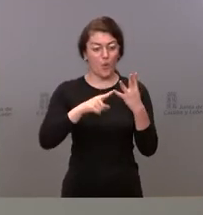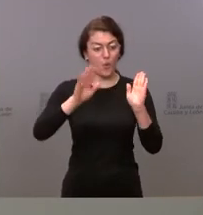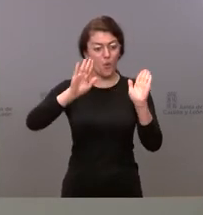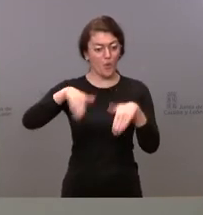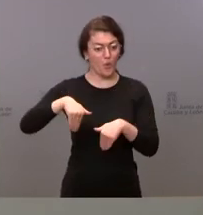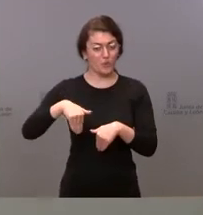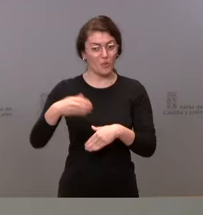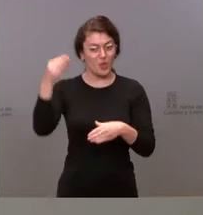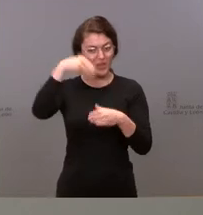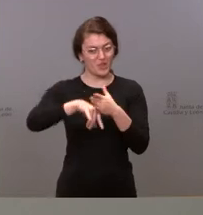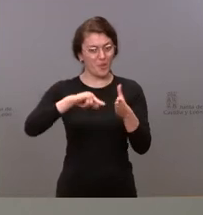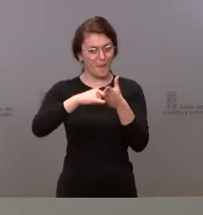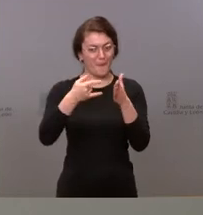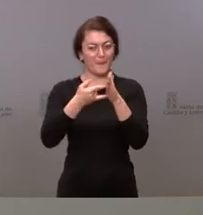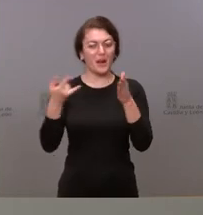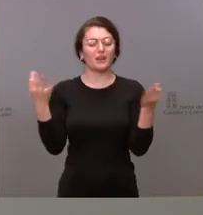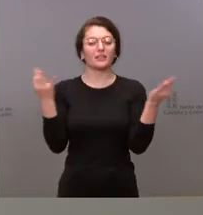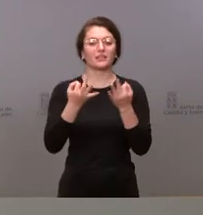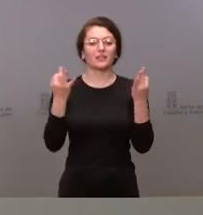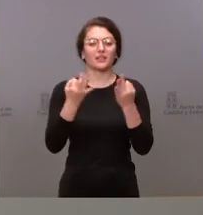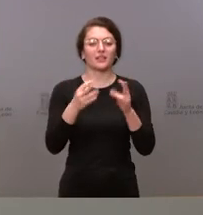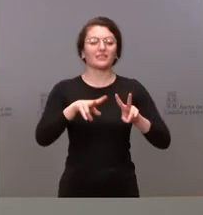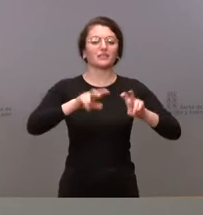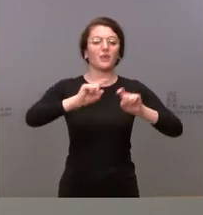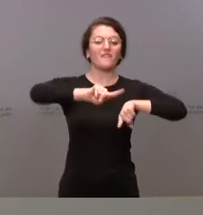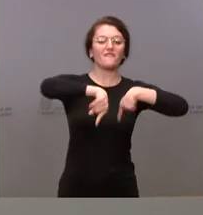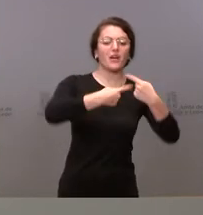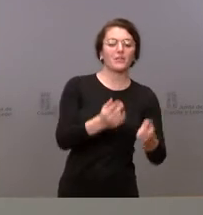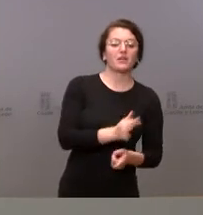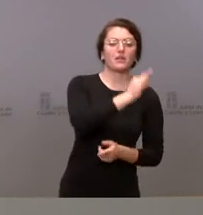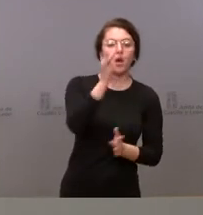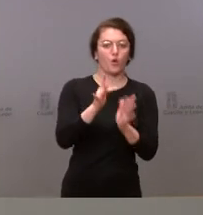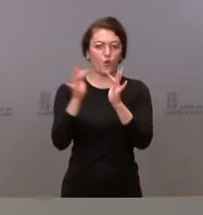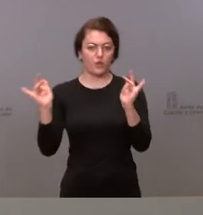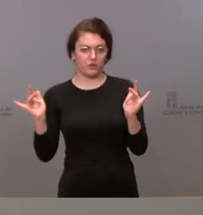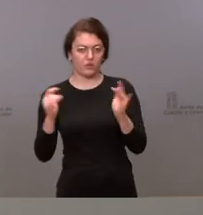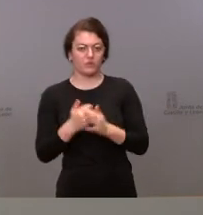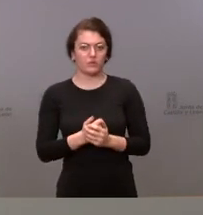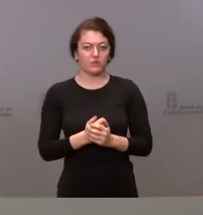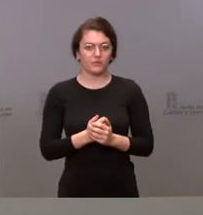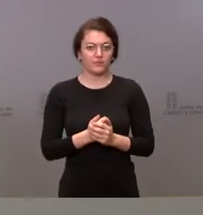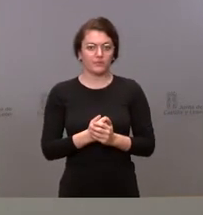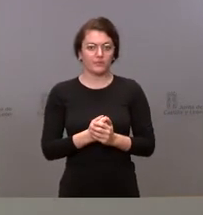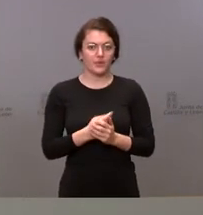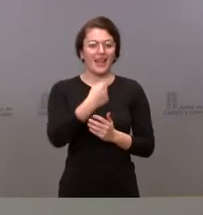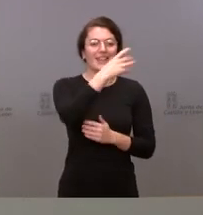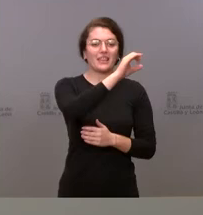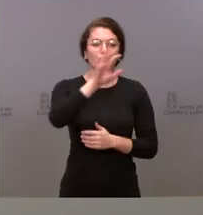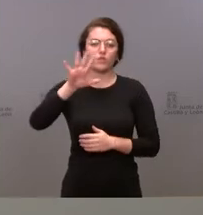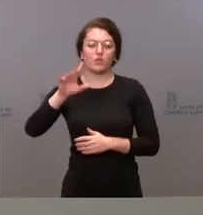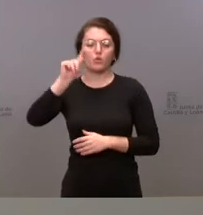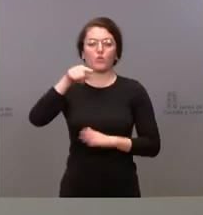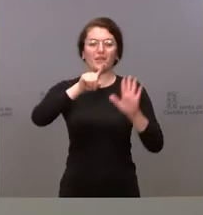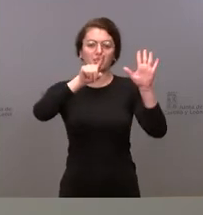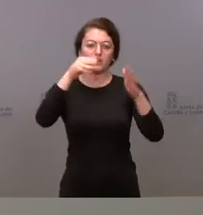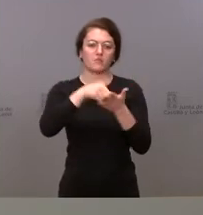contempla este plan estratégico es el de las familias y la conciliación, 105,6 millones de euros.